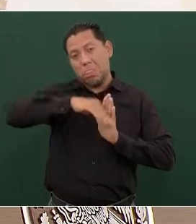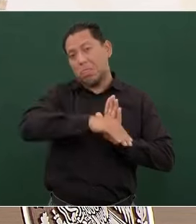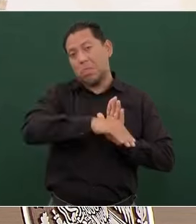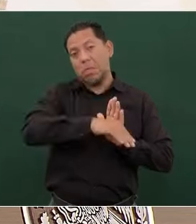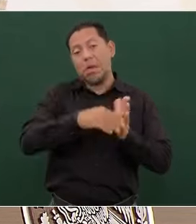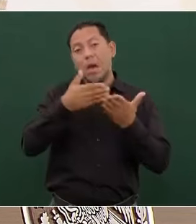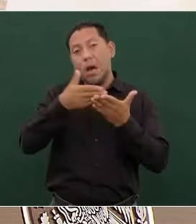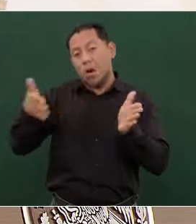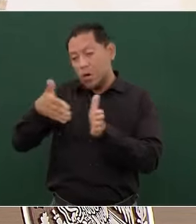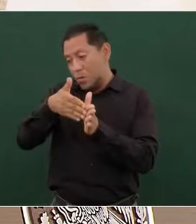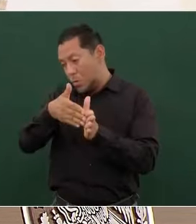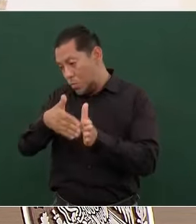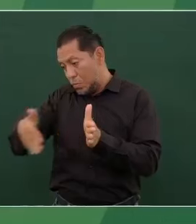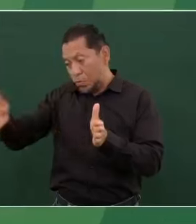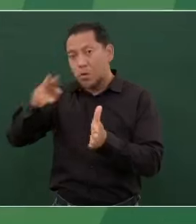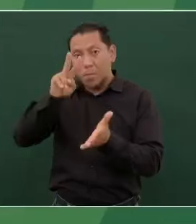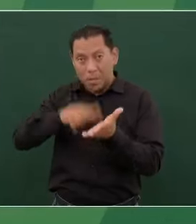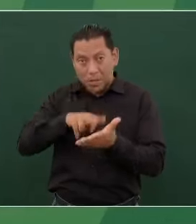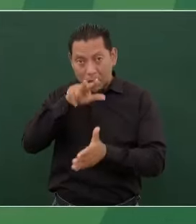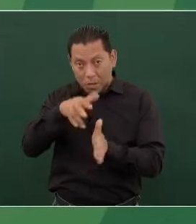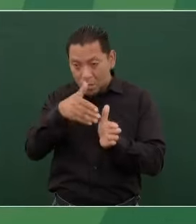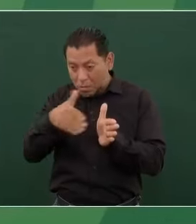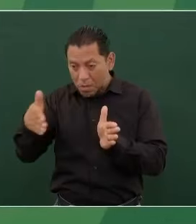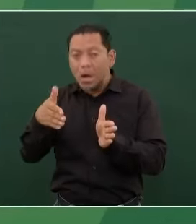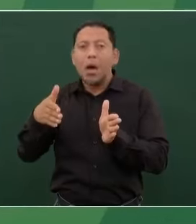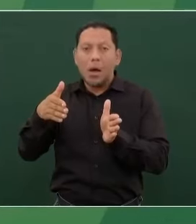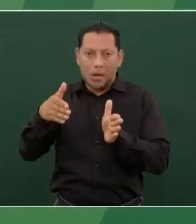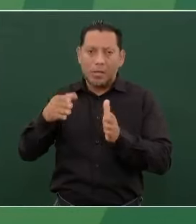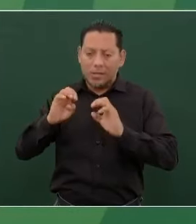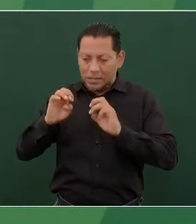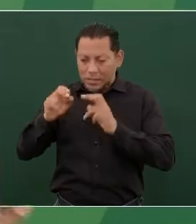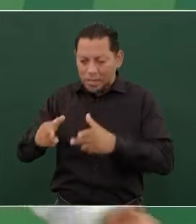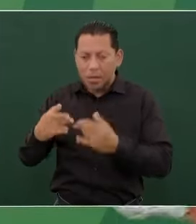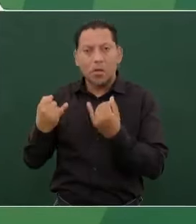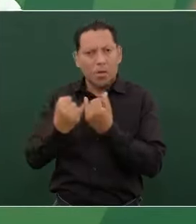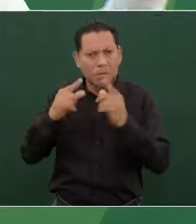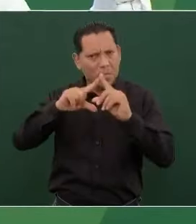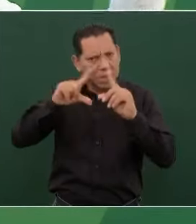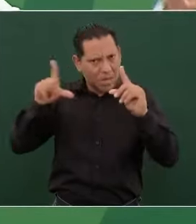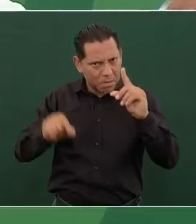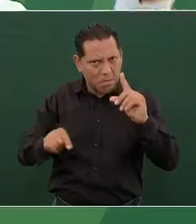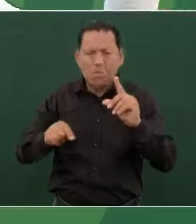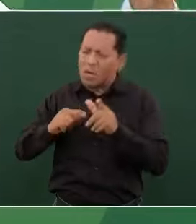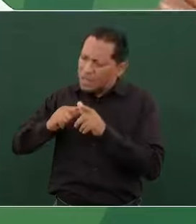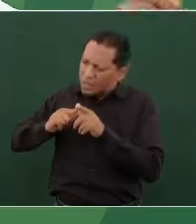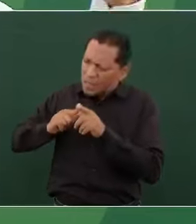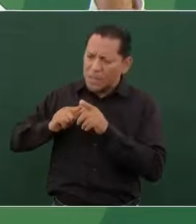el pueblo de Chiapas y para el pueblo de México, hay que continuar